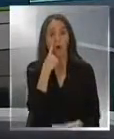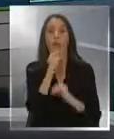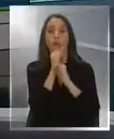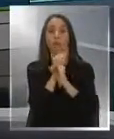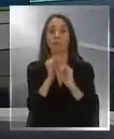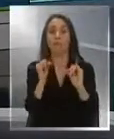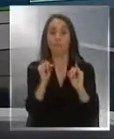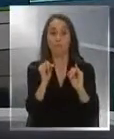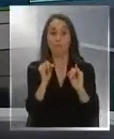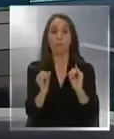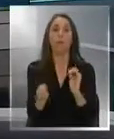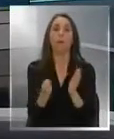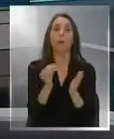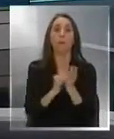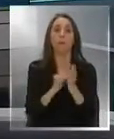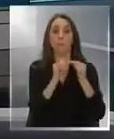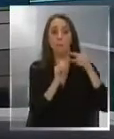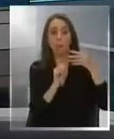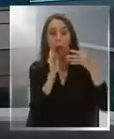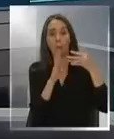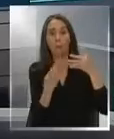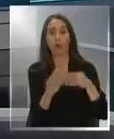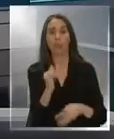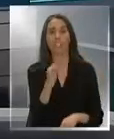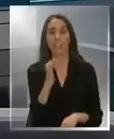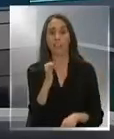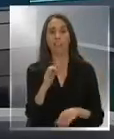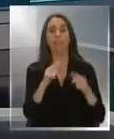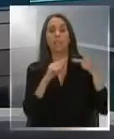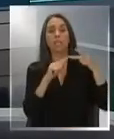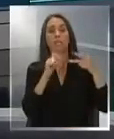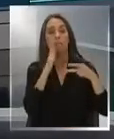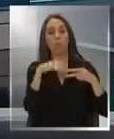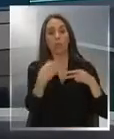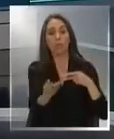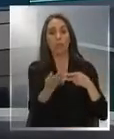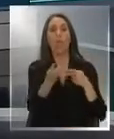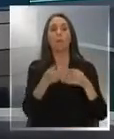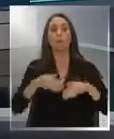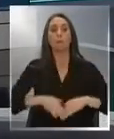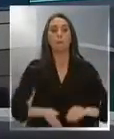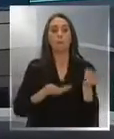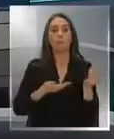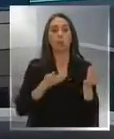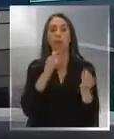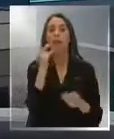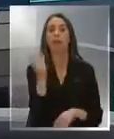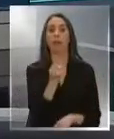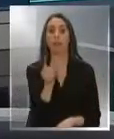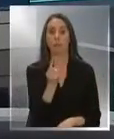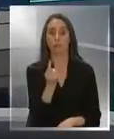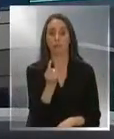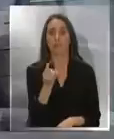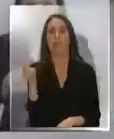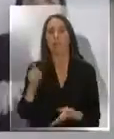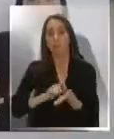informó de la extensión de beneficios como el IFE y el Pornatal de Emergencia. Todo nos lo cuenta a partir de ahora Diego Ponce.